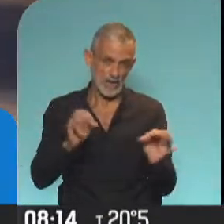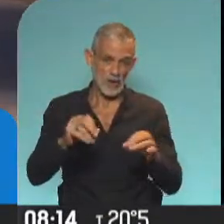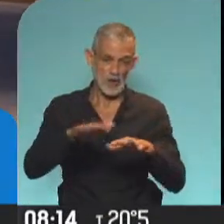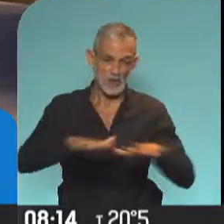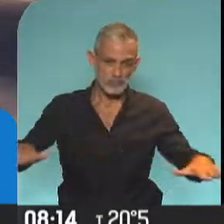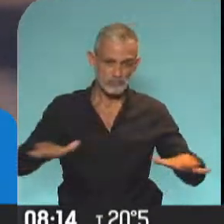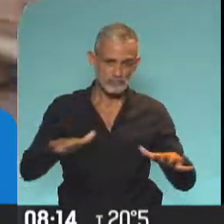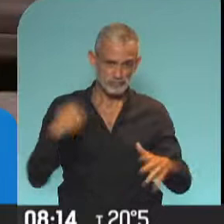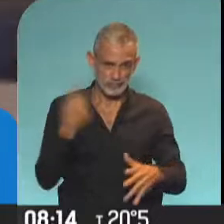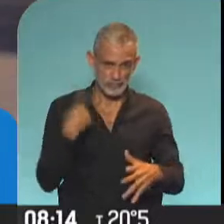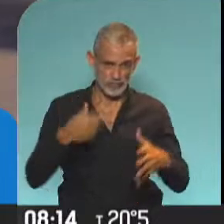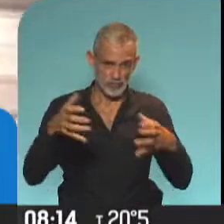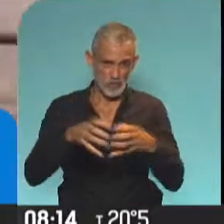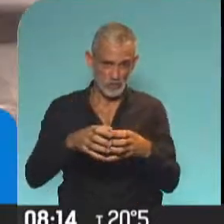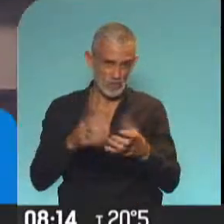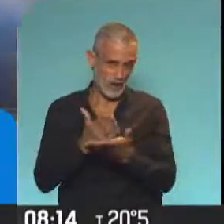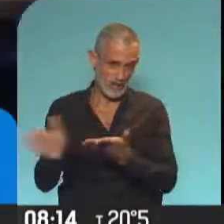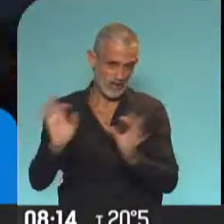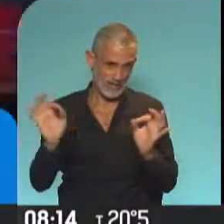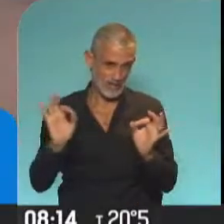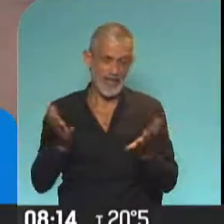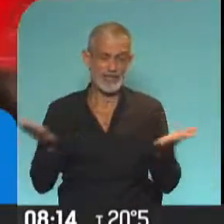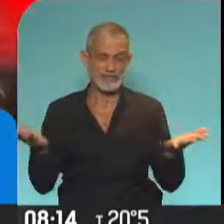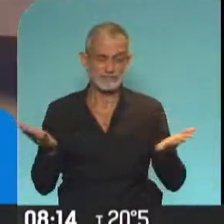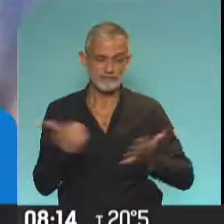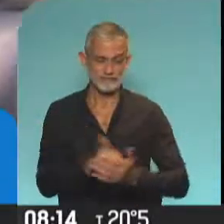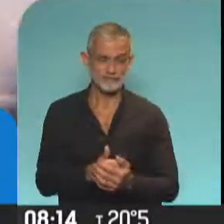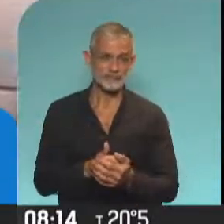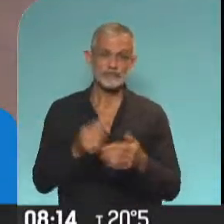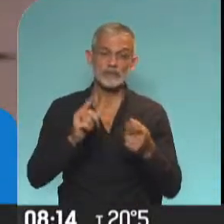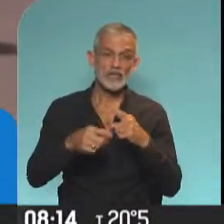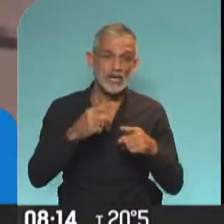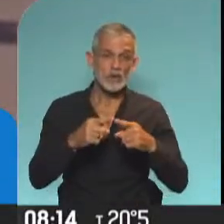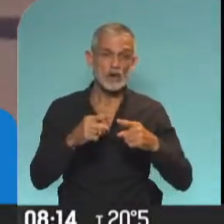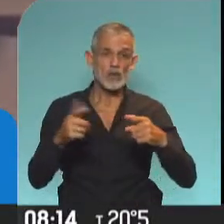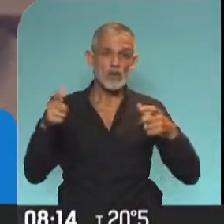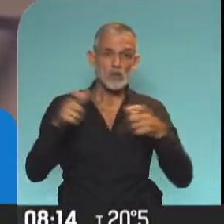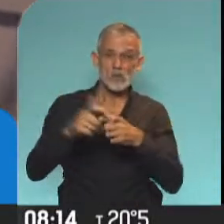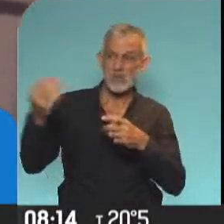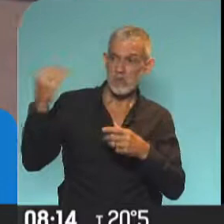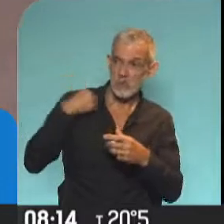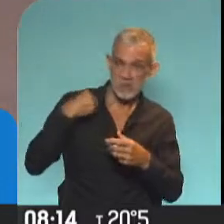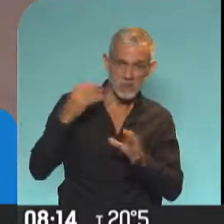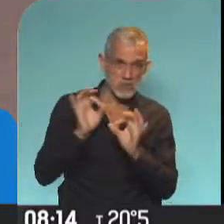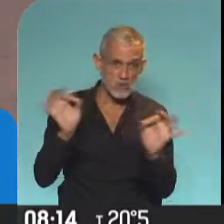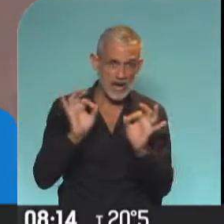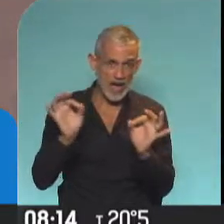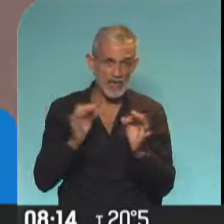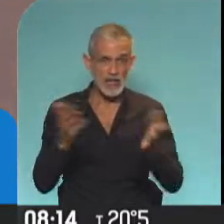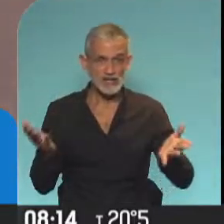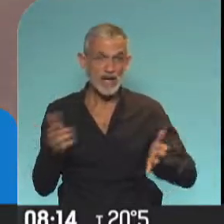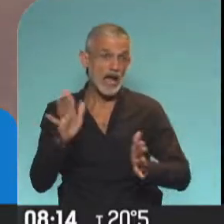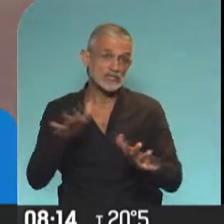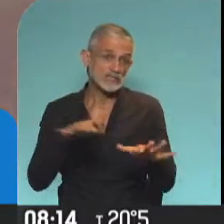Flores. O sea, ustedes quedaron afuera, dice usted. Exactamente, no hubo ningún tipo de acercamiento, así que bueno, ante